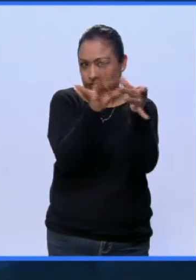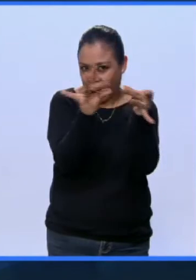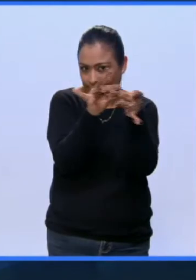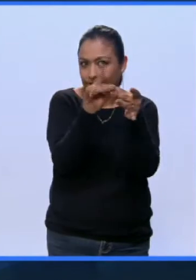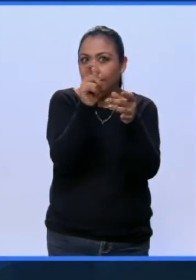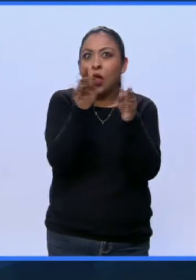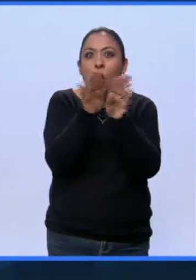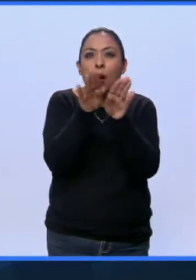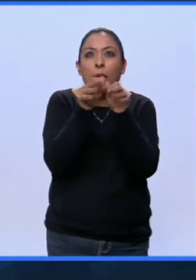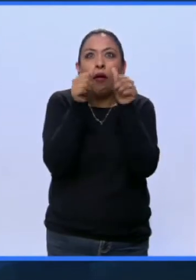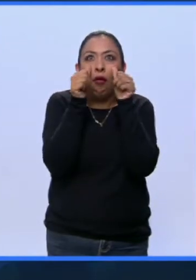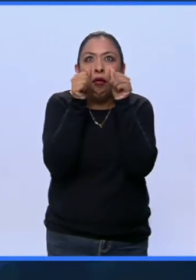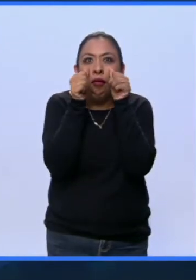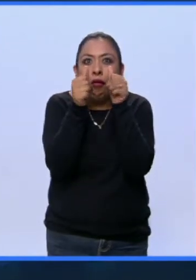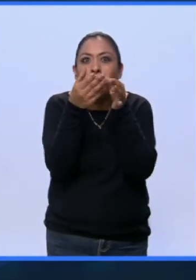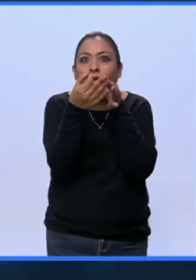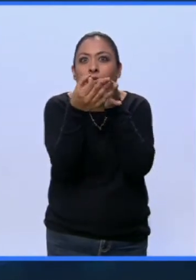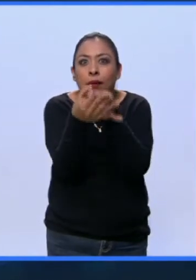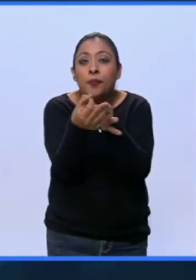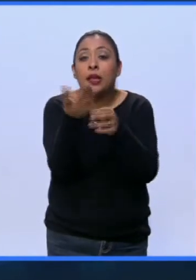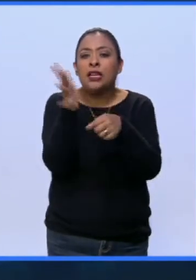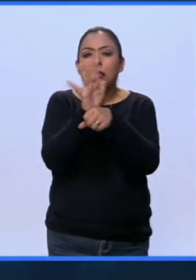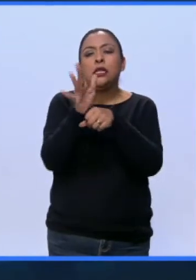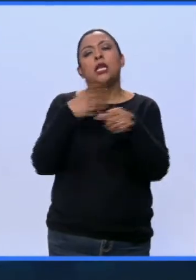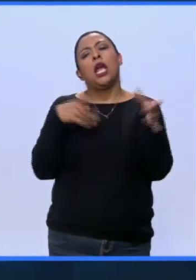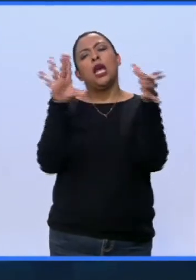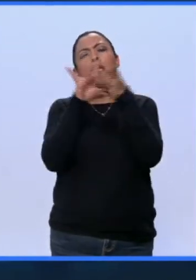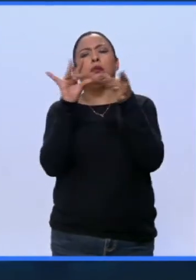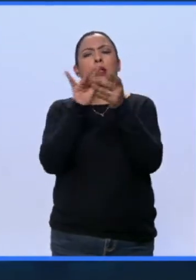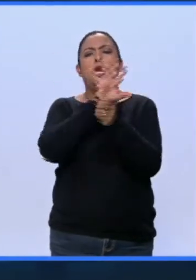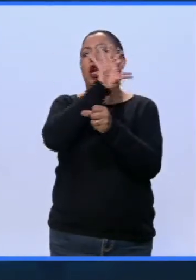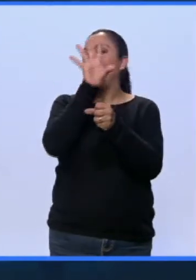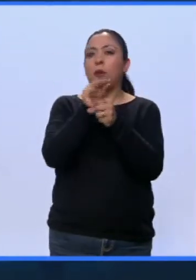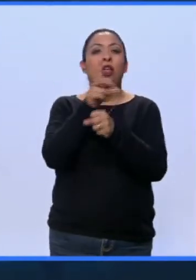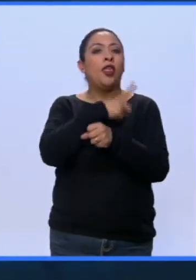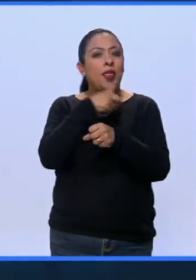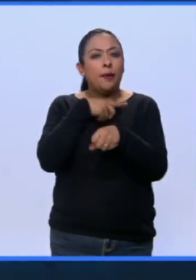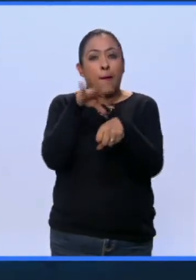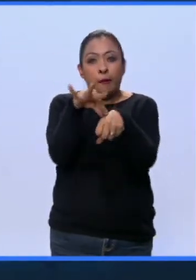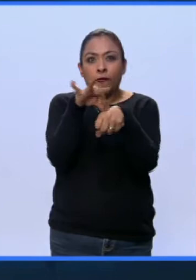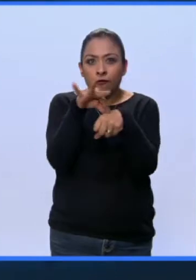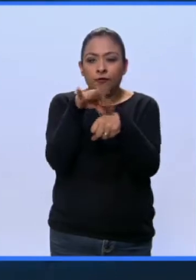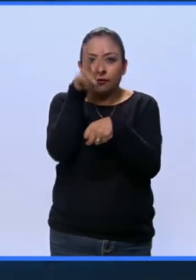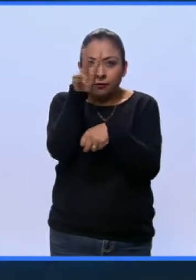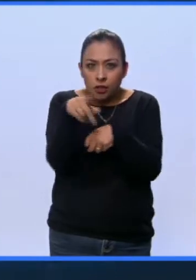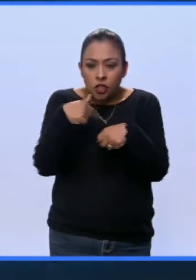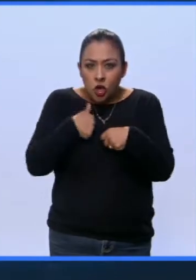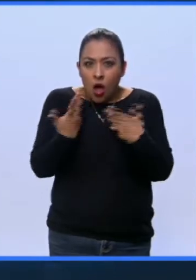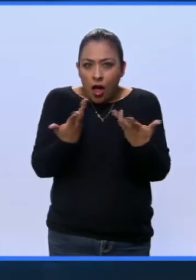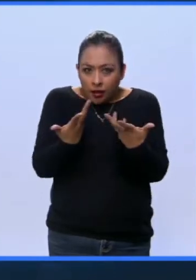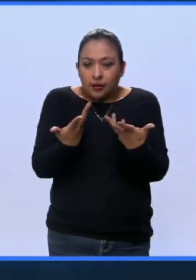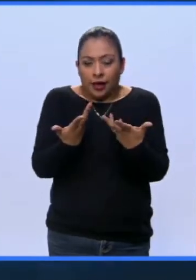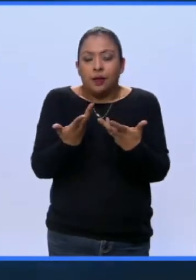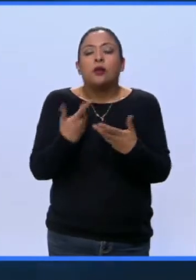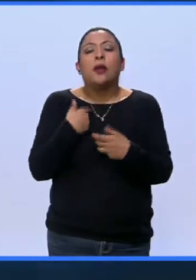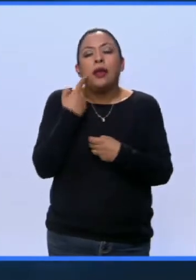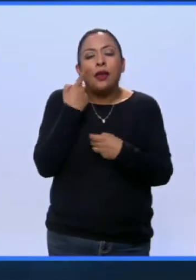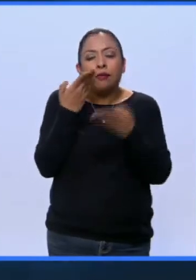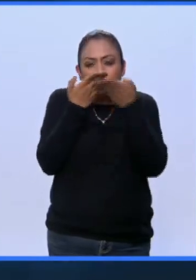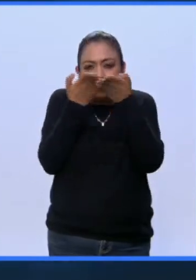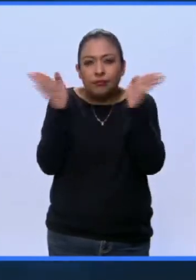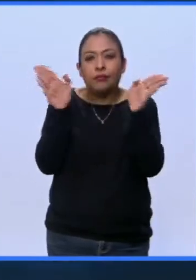Y tiene que ser. El cine no se puede explicar del todo. Tenemos que vivirlo y la idea es un poquito ver el panorama a través de